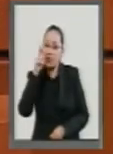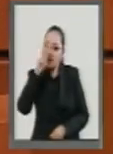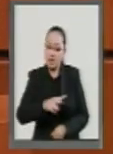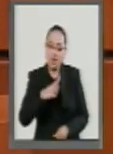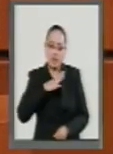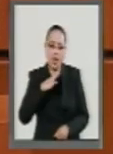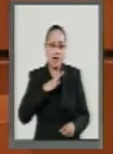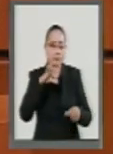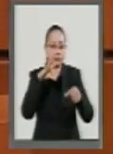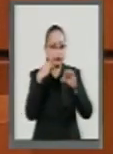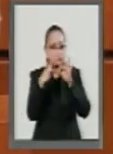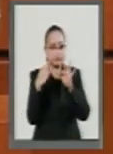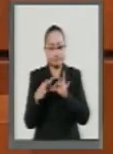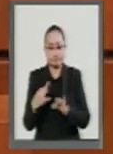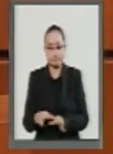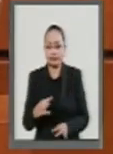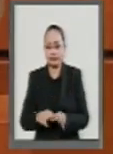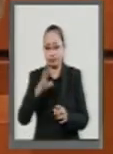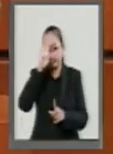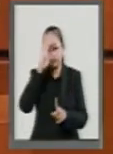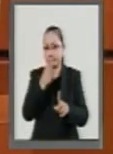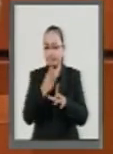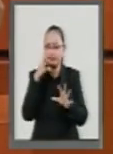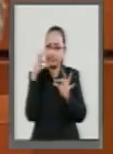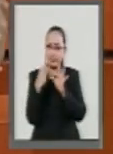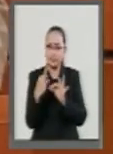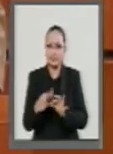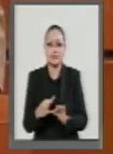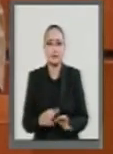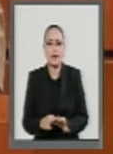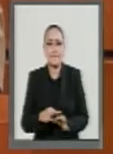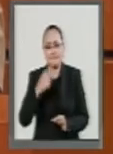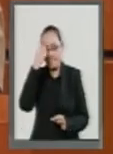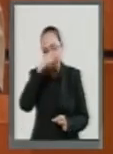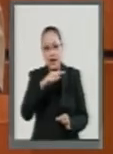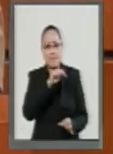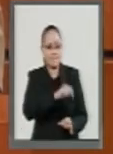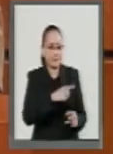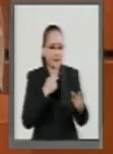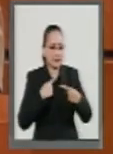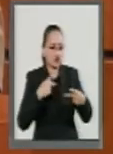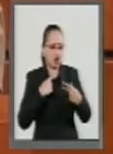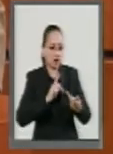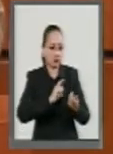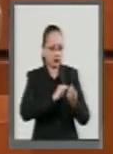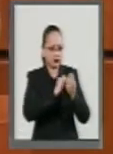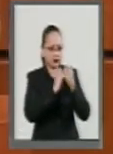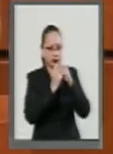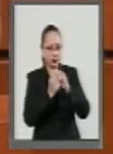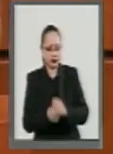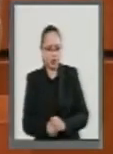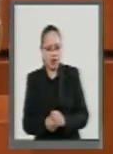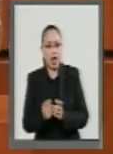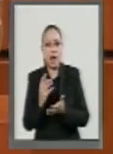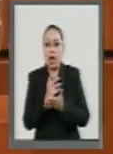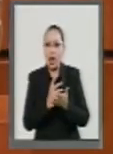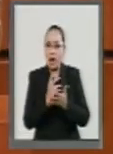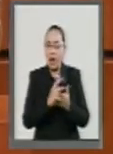con su objetivo de reinserción, o solo